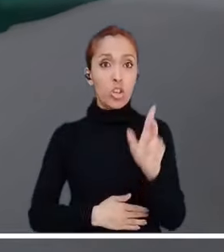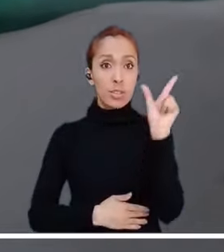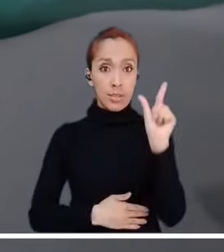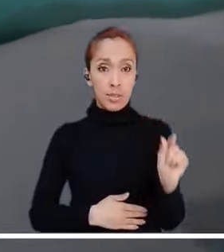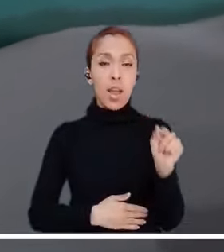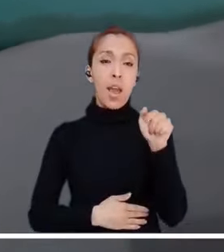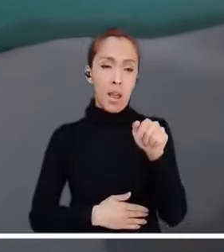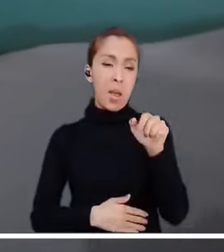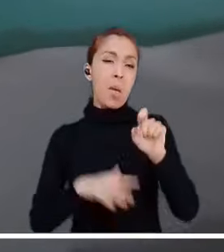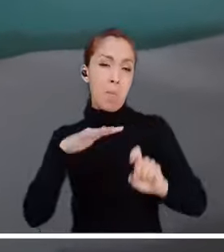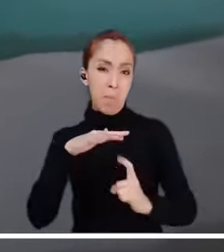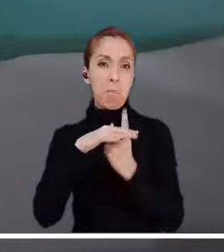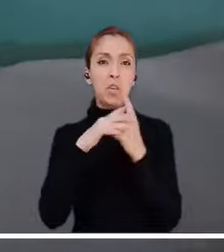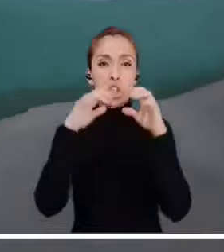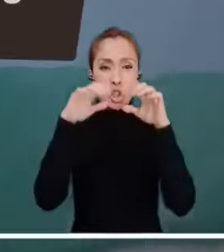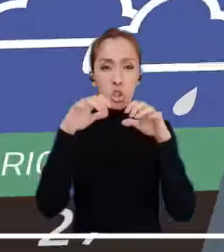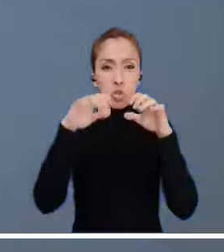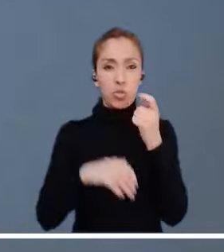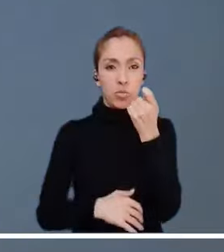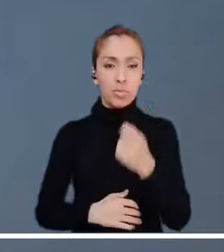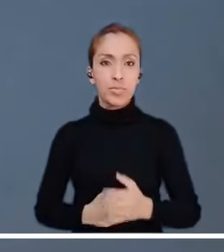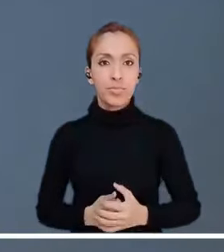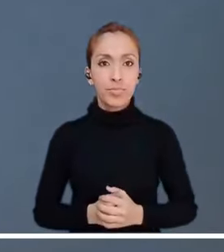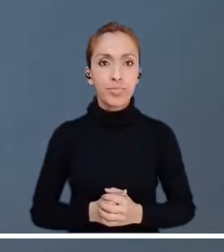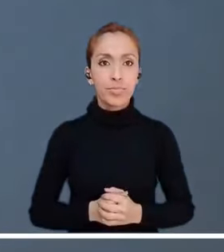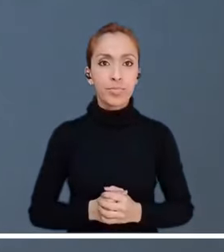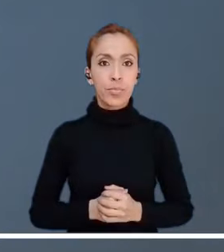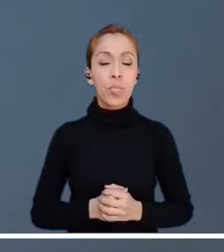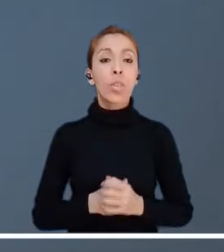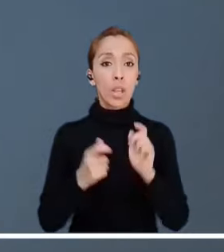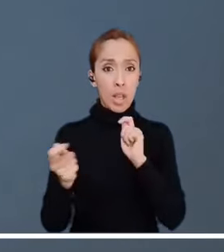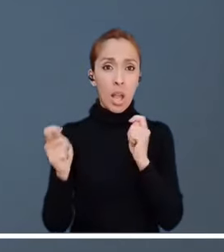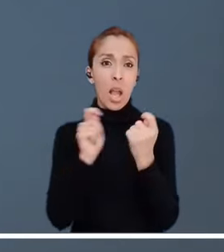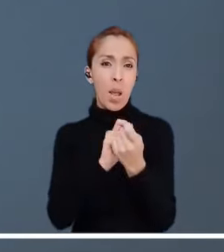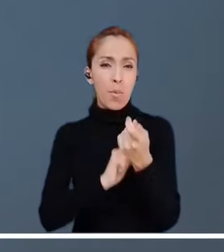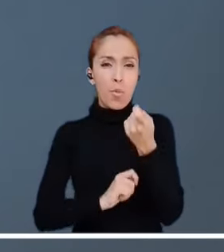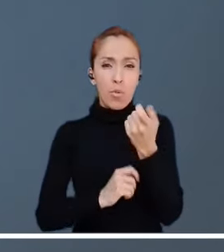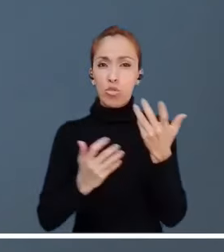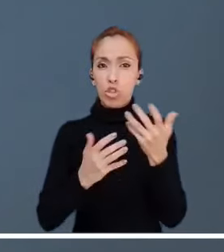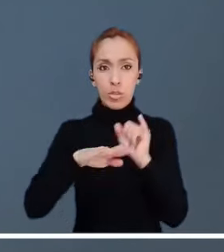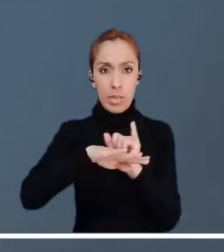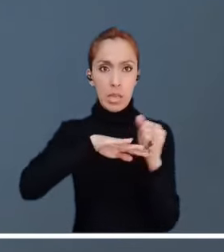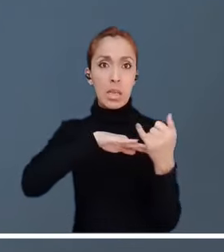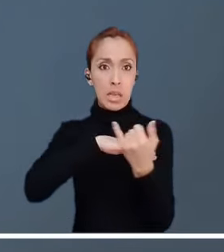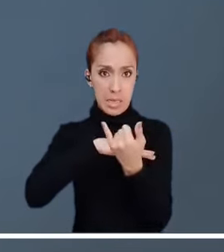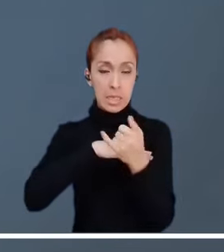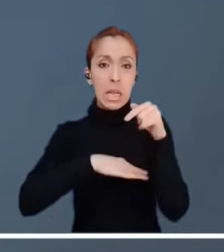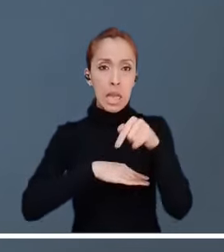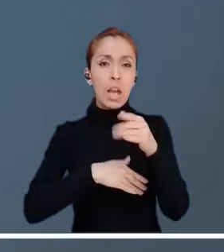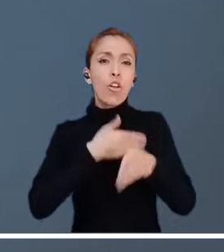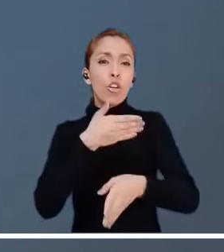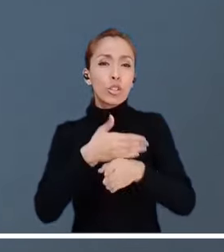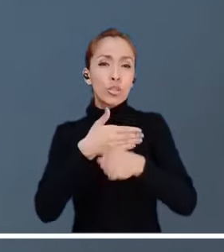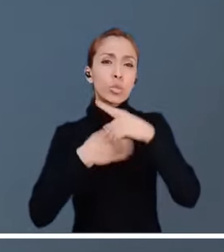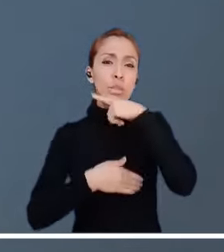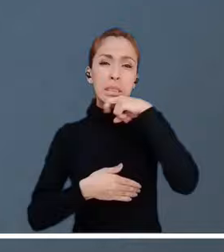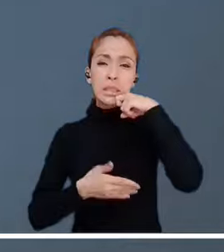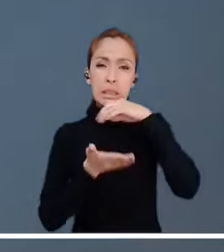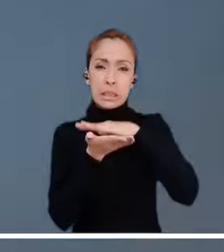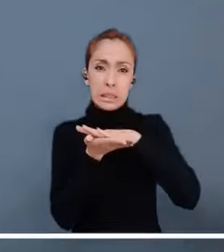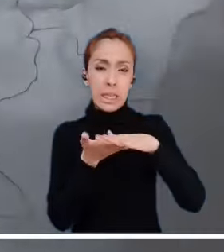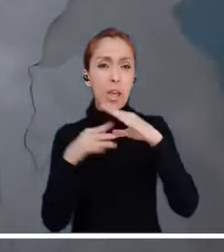algunas lluvias menores. Pocos cambios viviremos en las islas, pues se espera continuidad de tiempo seco y cielo